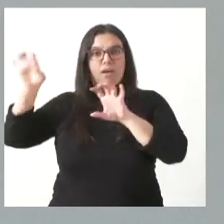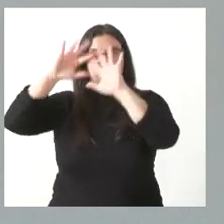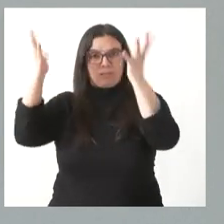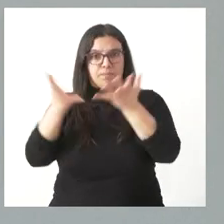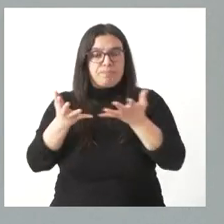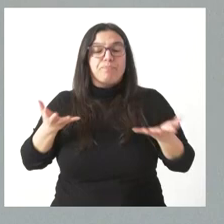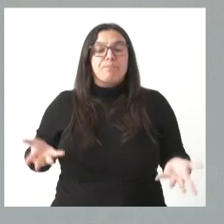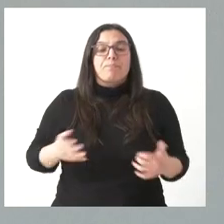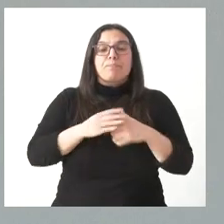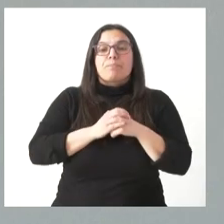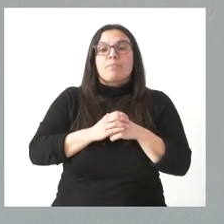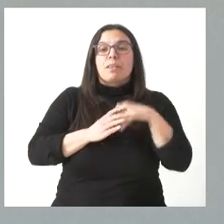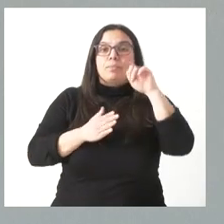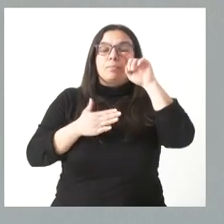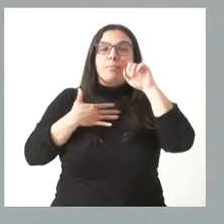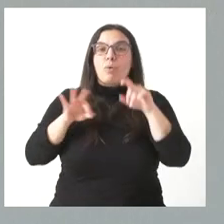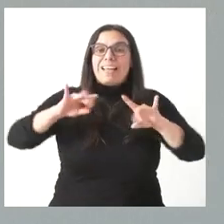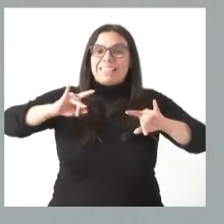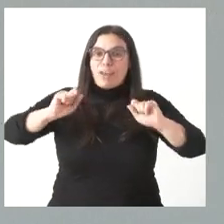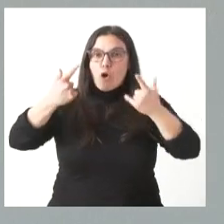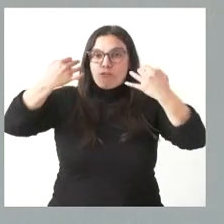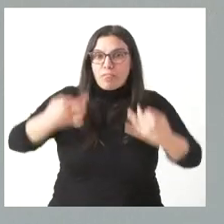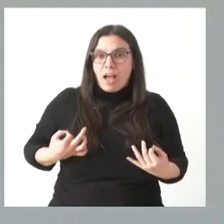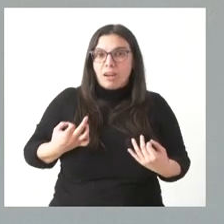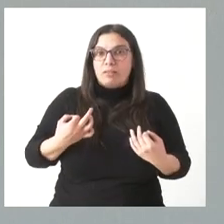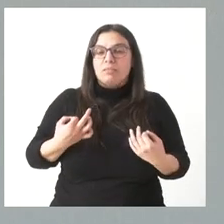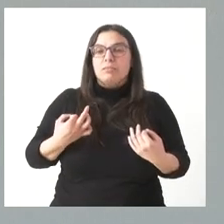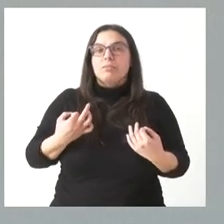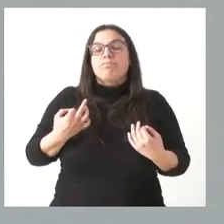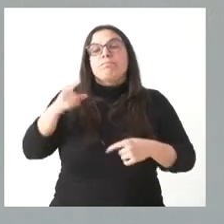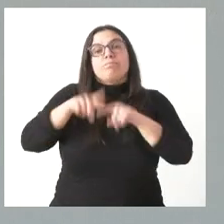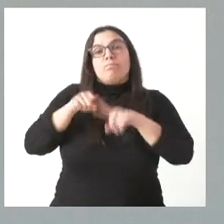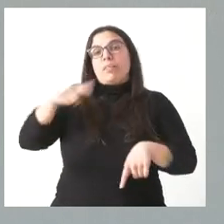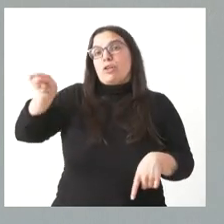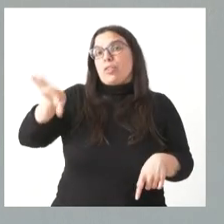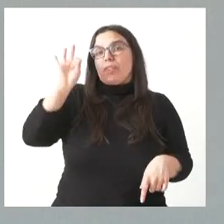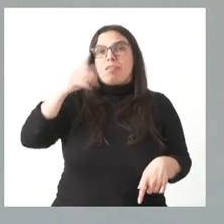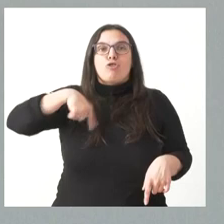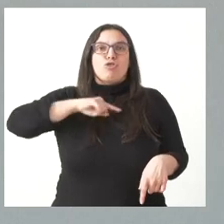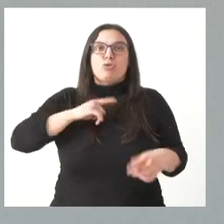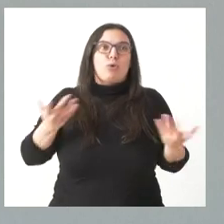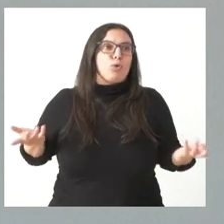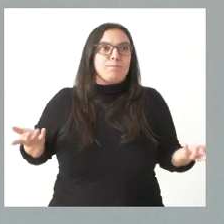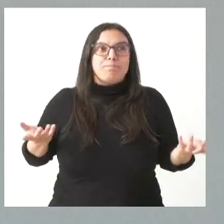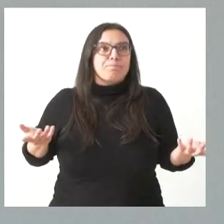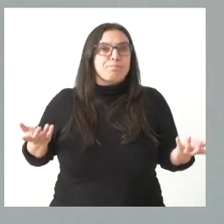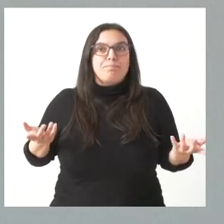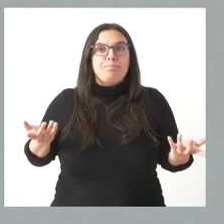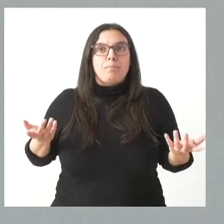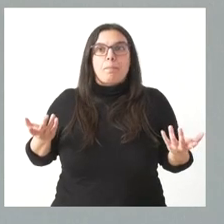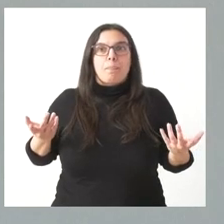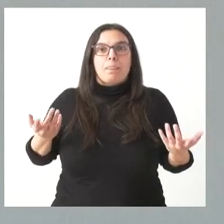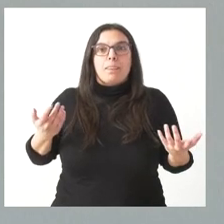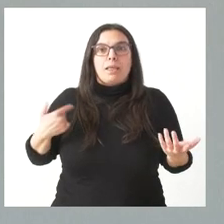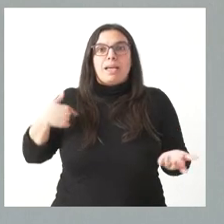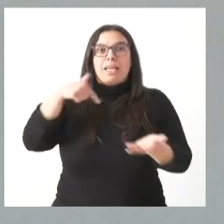partir de ahí, ¿cuál puede ser la sede social? Pues ellos decidirán. Saben ustedes que tampoco nosotros administramos el impuesto